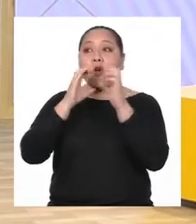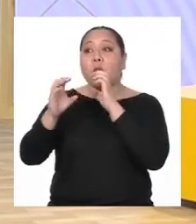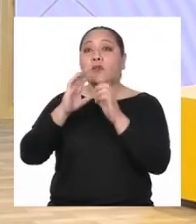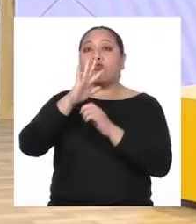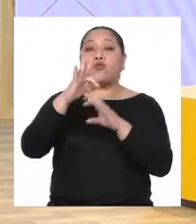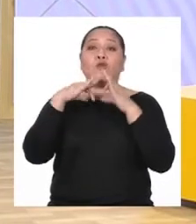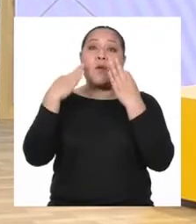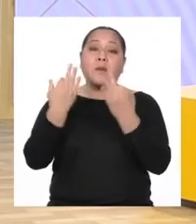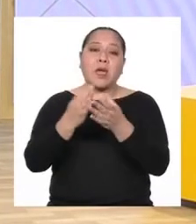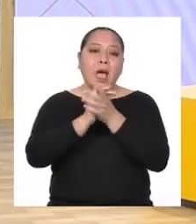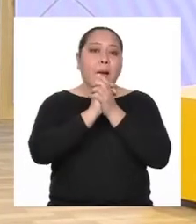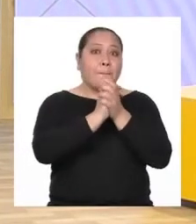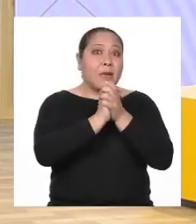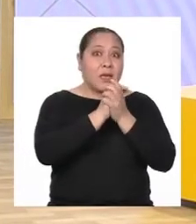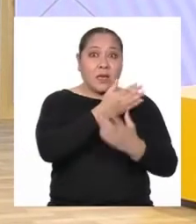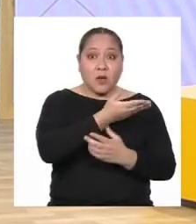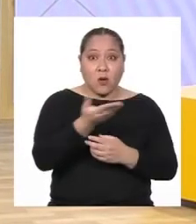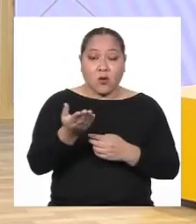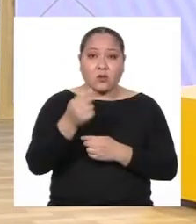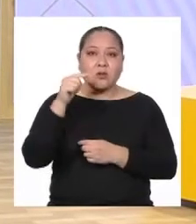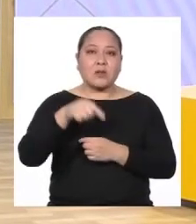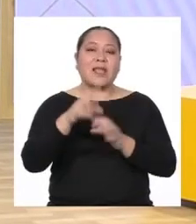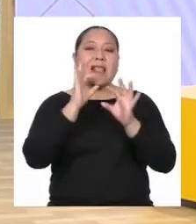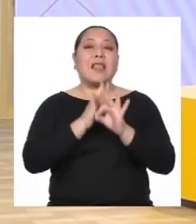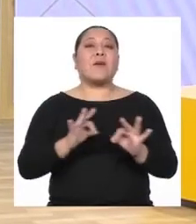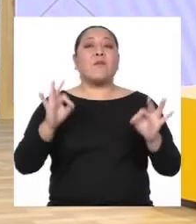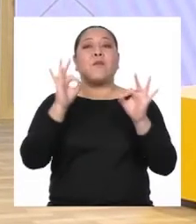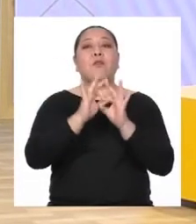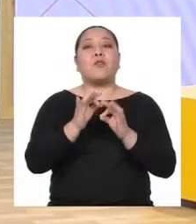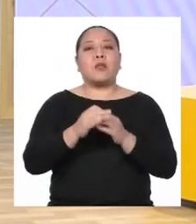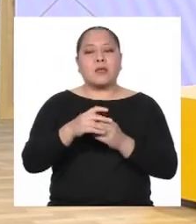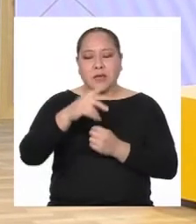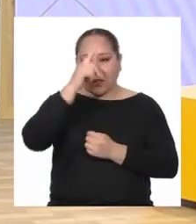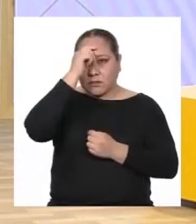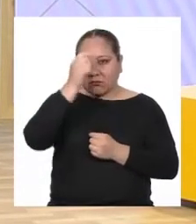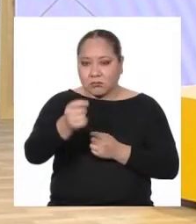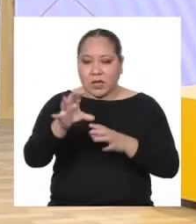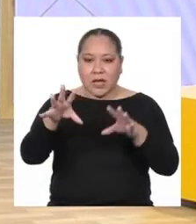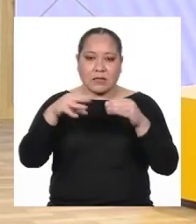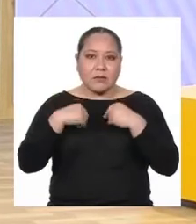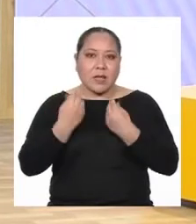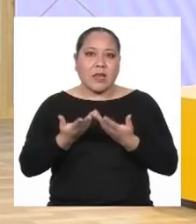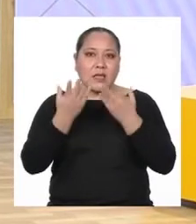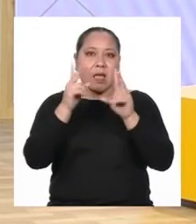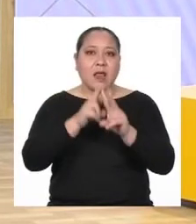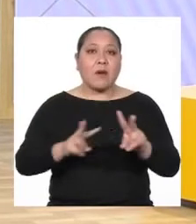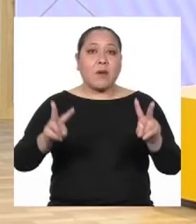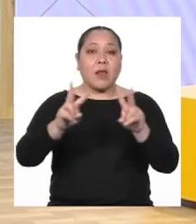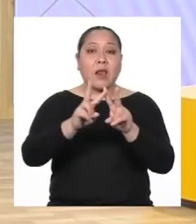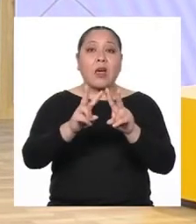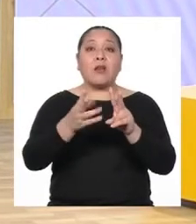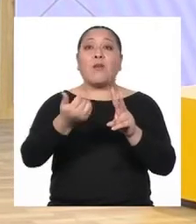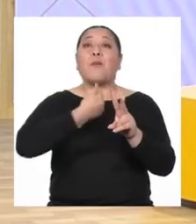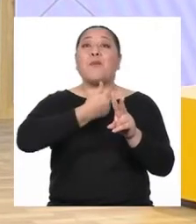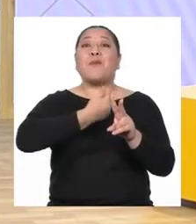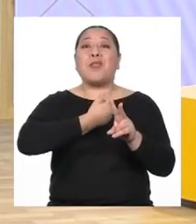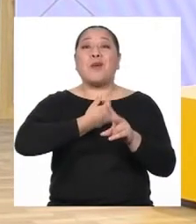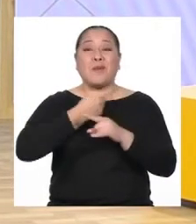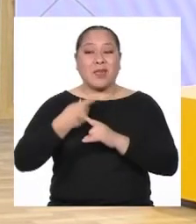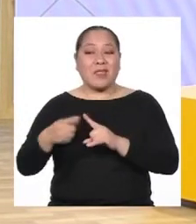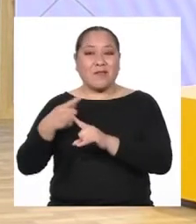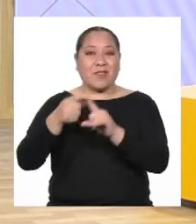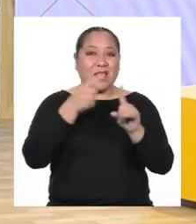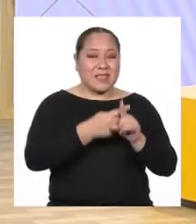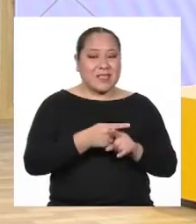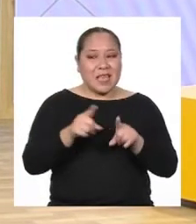familia Amigas y amigos Sobre la importancia de reconocer y valorar Nuestra propia diversidad y la